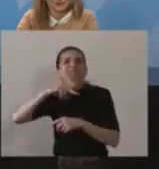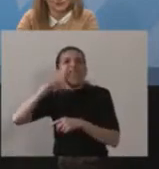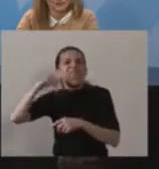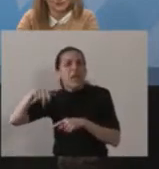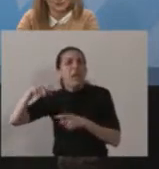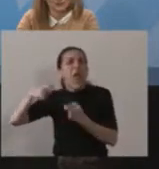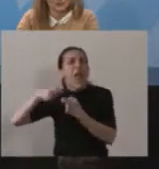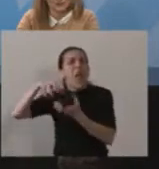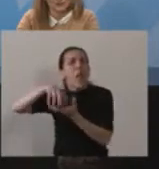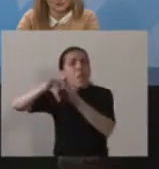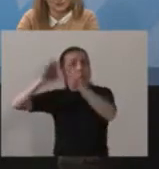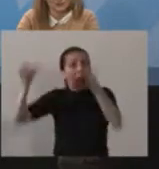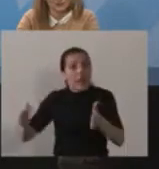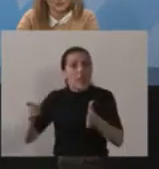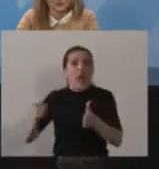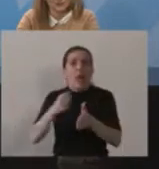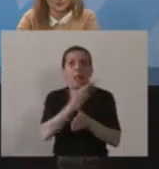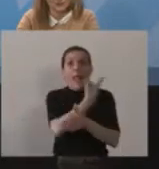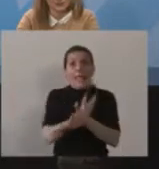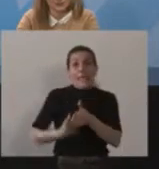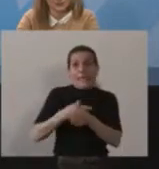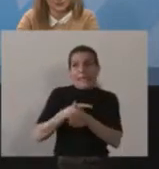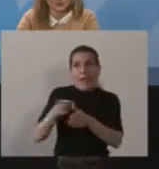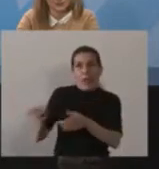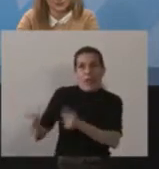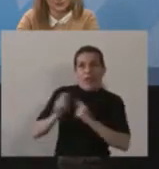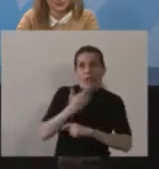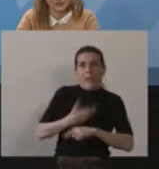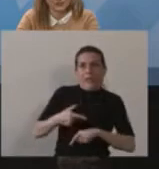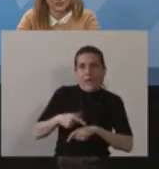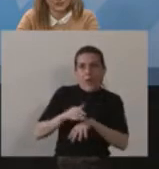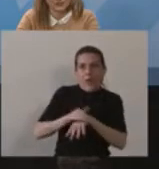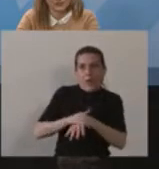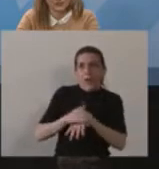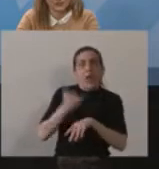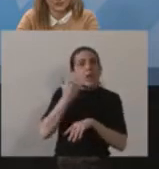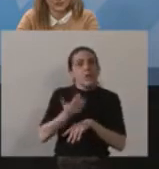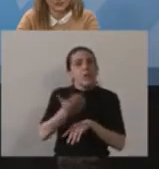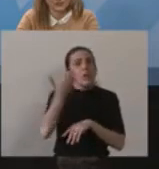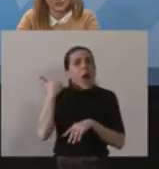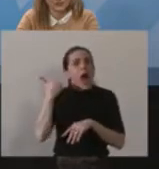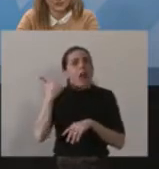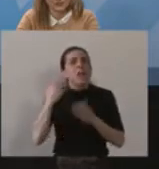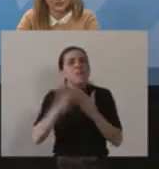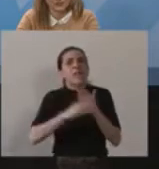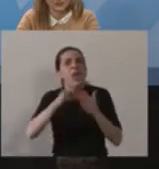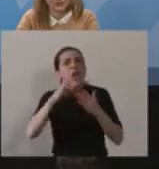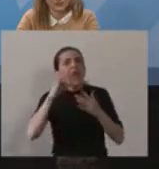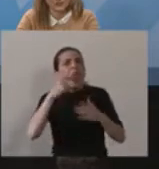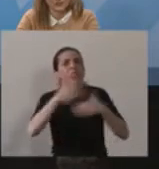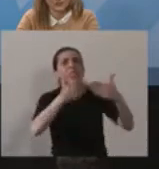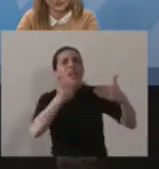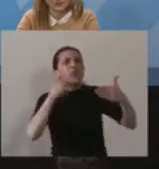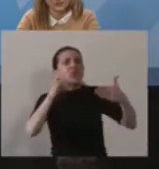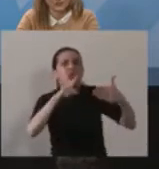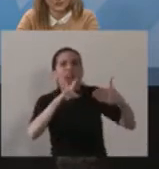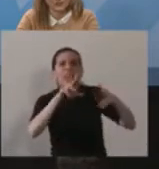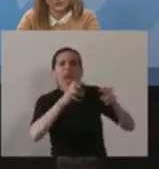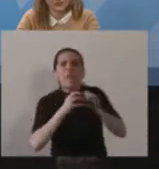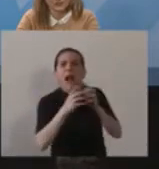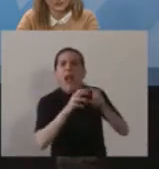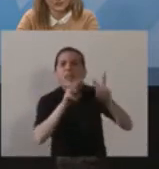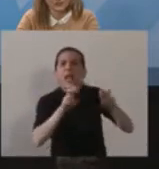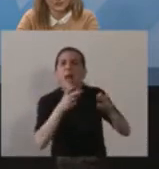empresa que el Estado estaría expropiando y una situación que se planteó hace poco en el Ministerio de Desarrollo Social con respecto al precio de los alimentos.